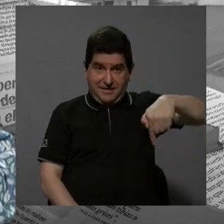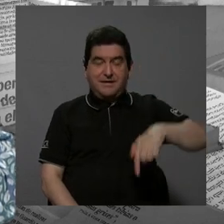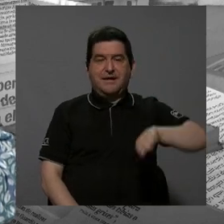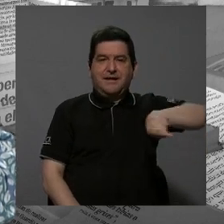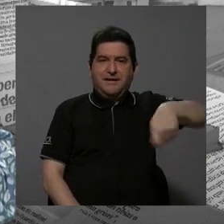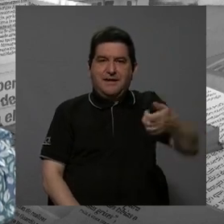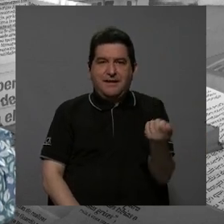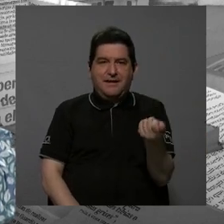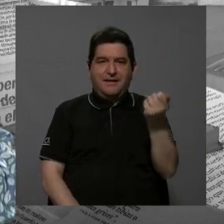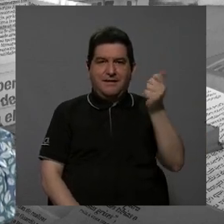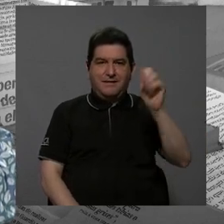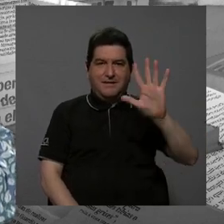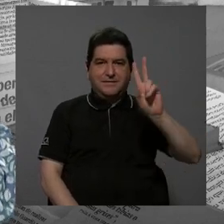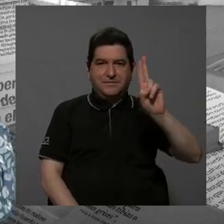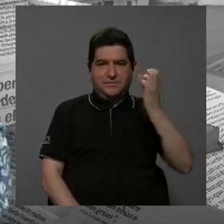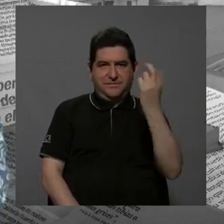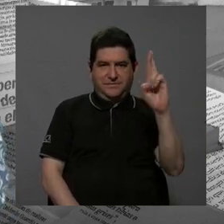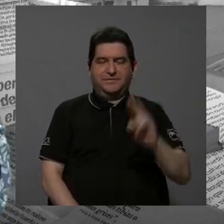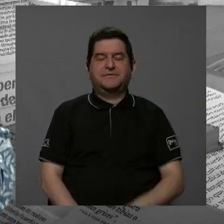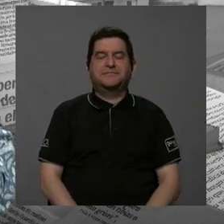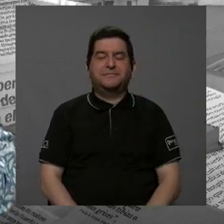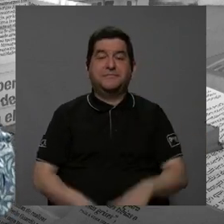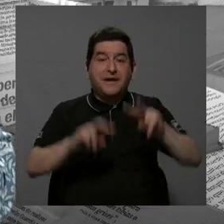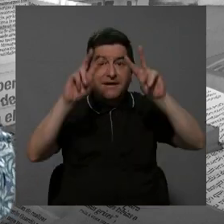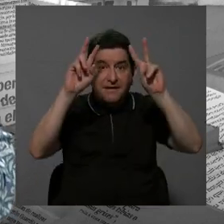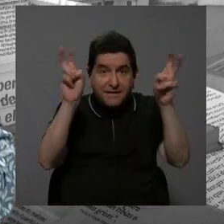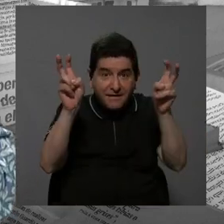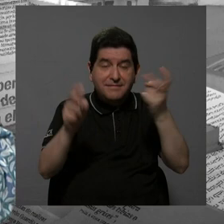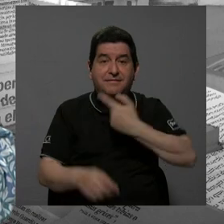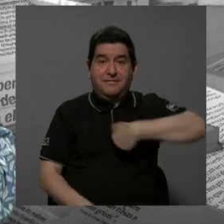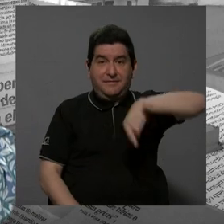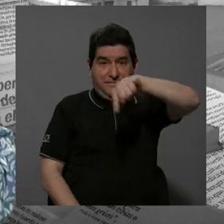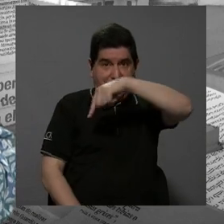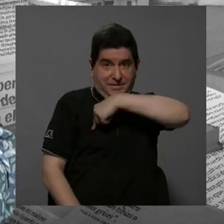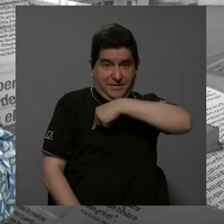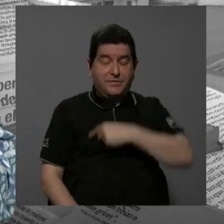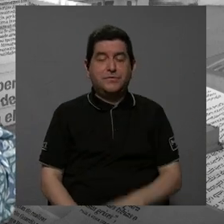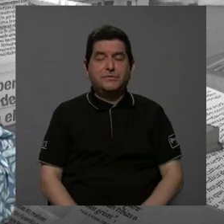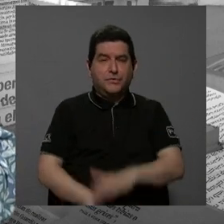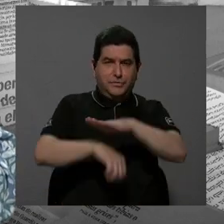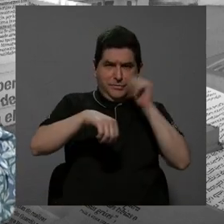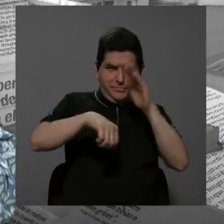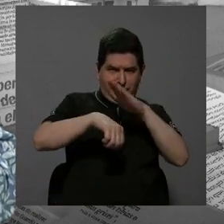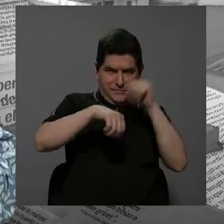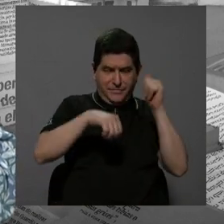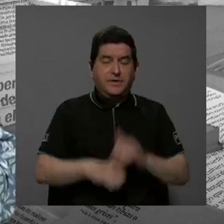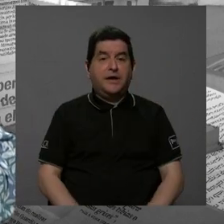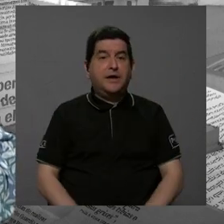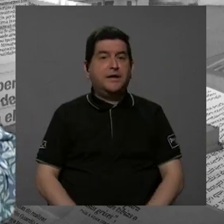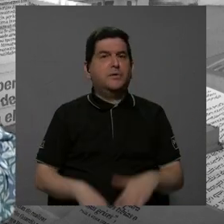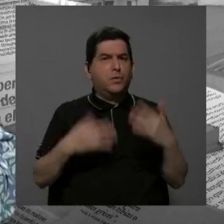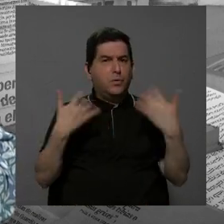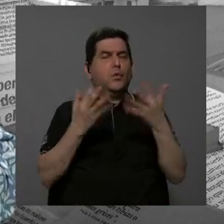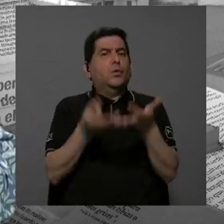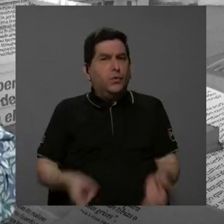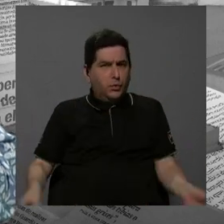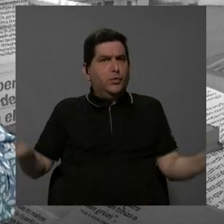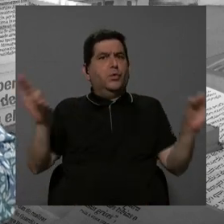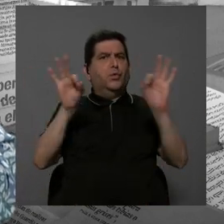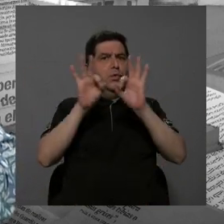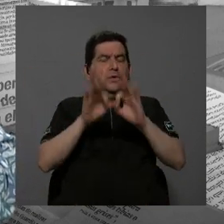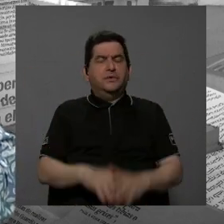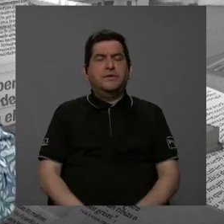por Canal 15 UCR. Bueno, y el tema que nos convoca hoy es un tema realmente importante.